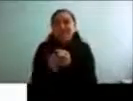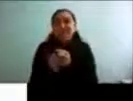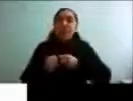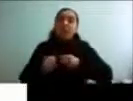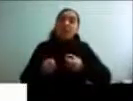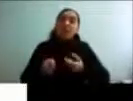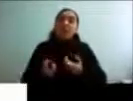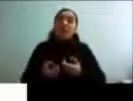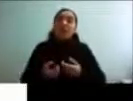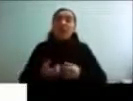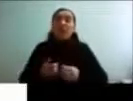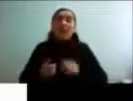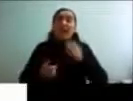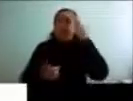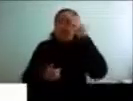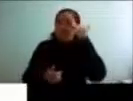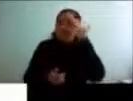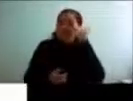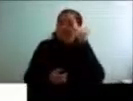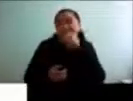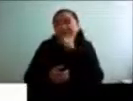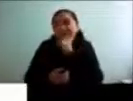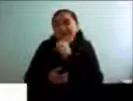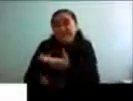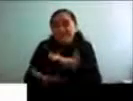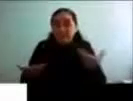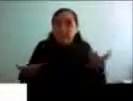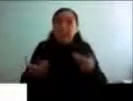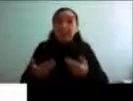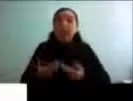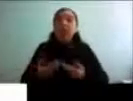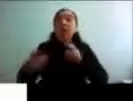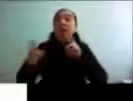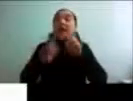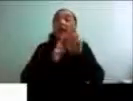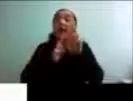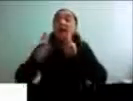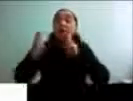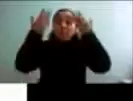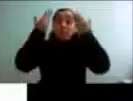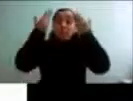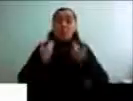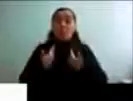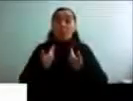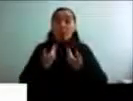competentes, y eso tiene mucho que ver con los cambios físicos, con los cambios del cuerpo.